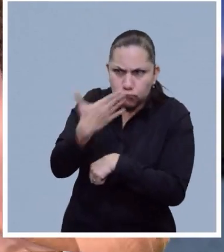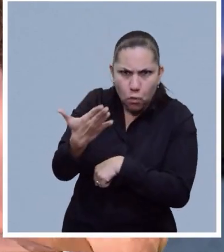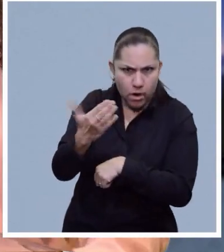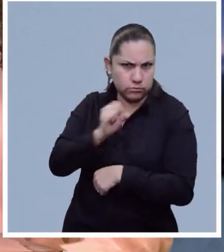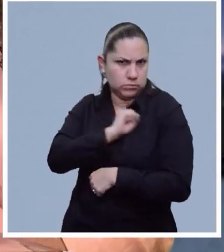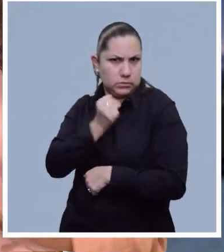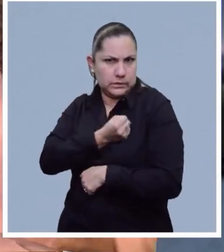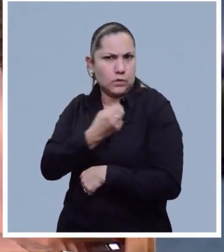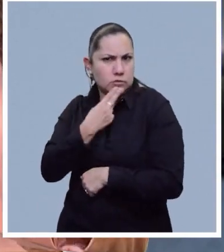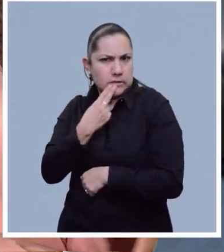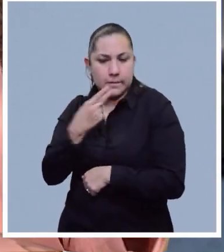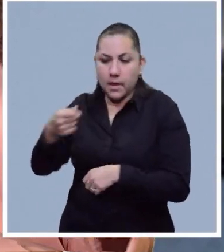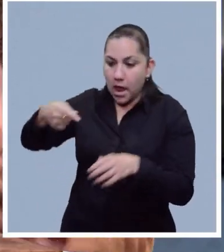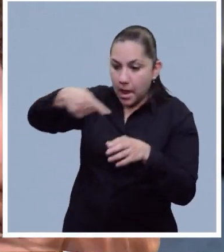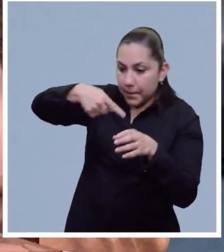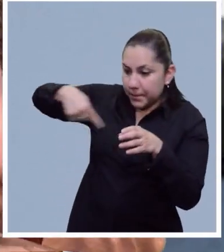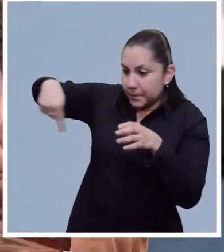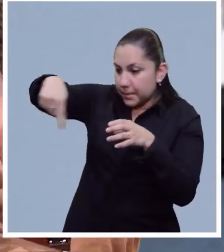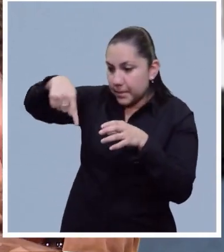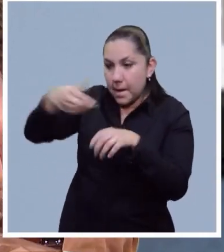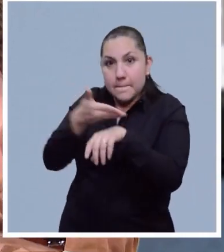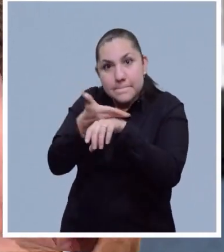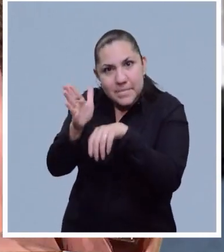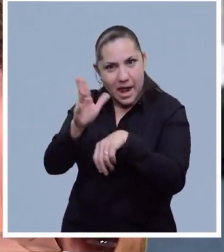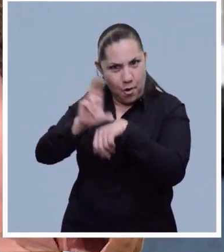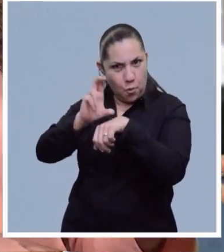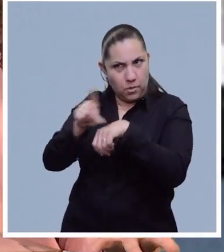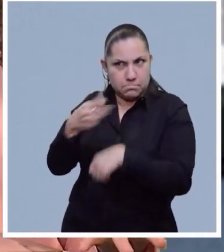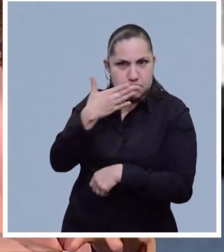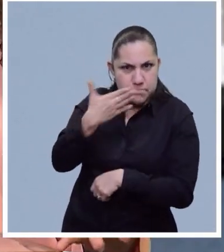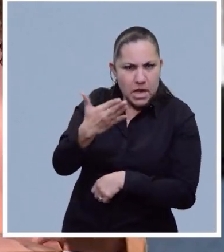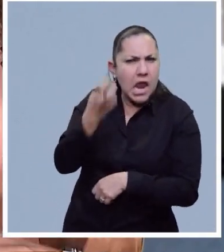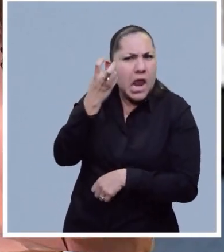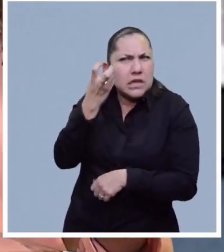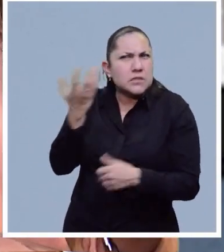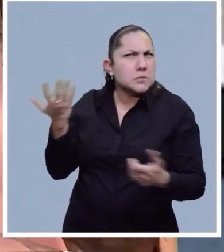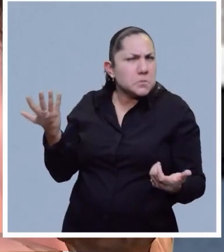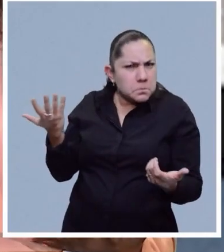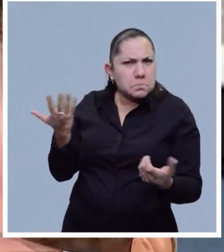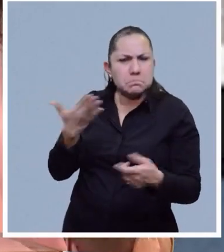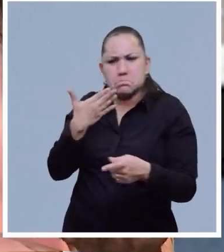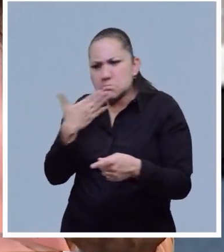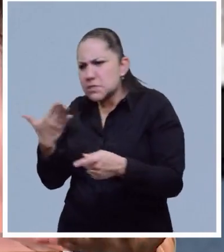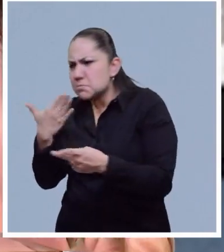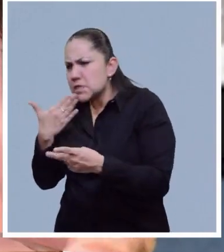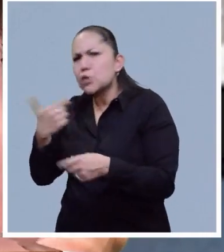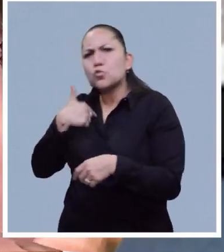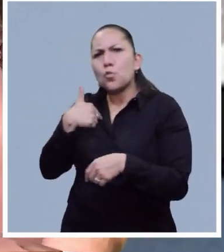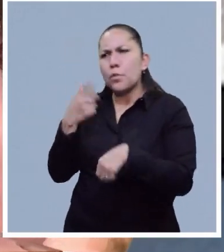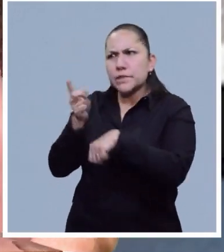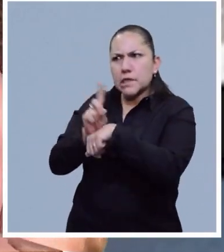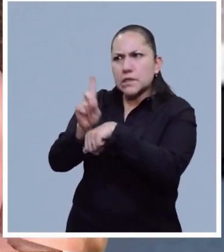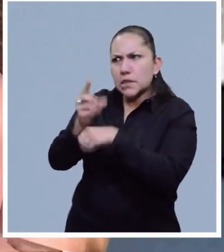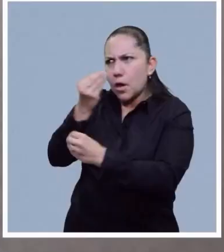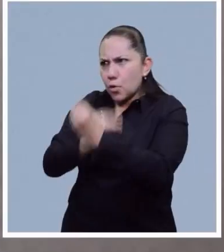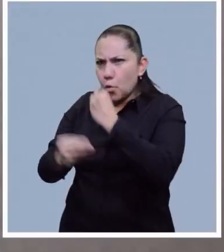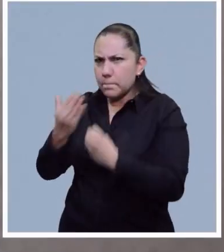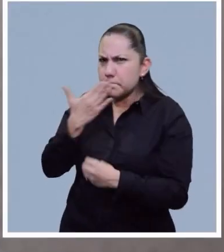valor nutricional del huevo? Y esta situación de qué tan bueno es consumir huevo diariamente. ¿Cuánto tendríamos que estar consumiendo realmente?